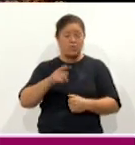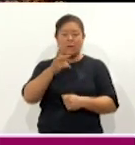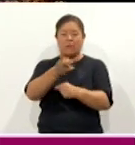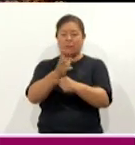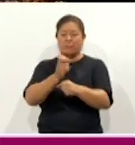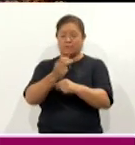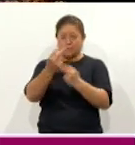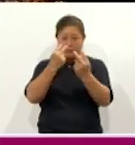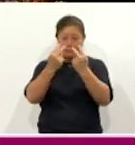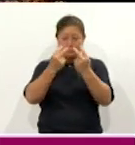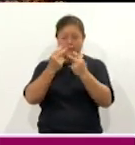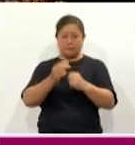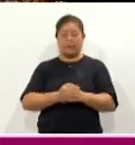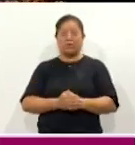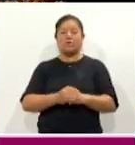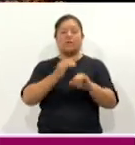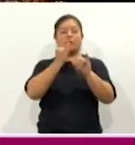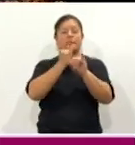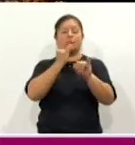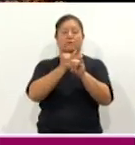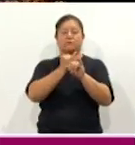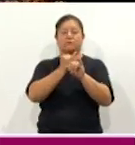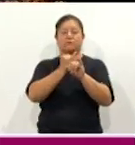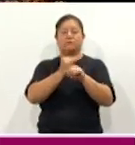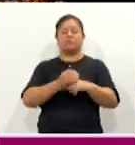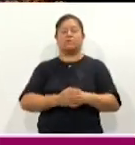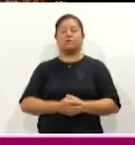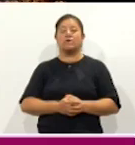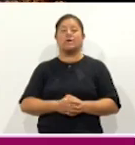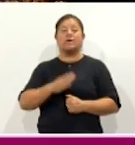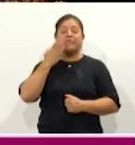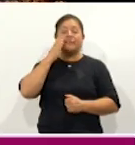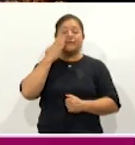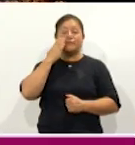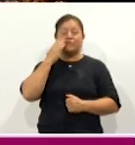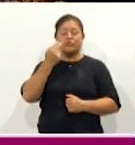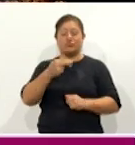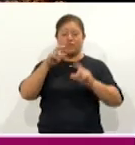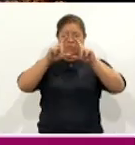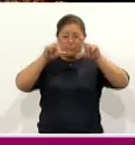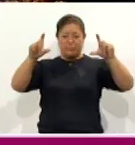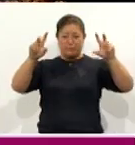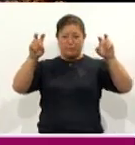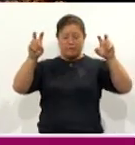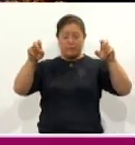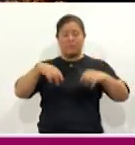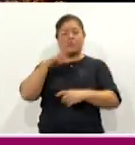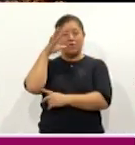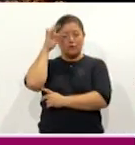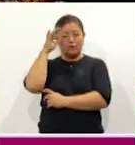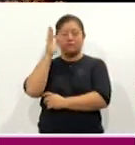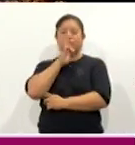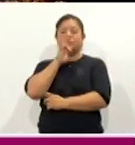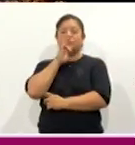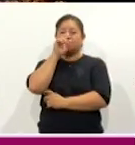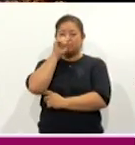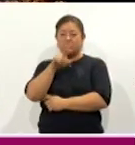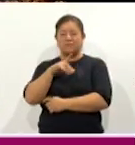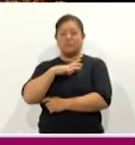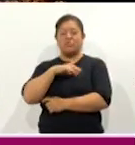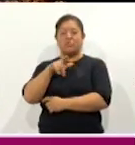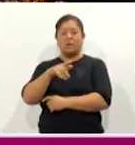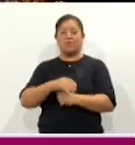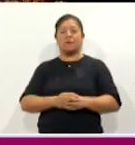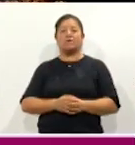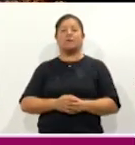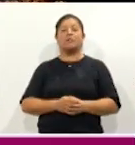a que nos siga a través de nuestras redes sociales. Recuerde que en Facebook nos encontramos como Coracid Noticias, al igual que en la